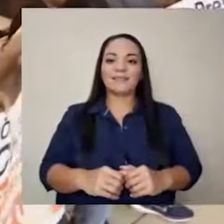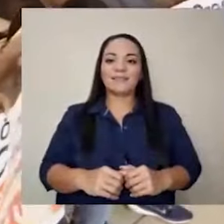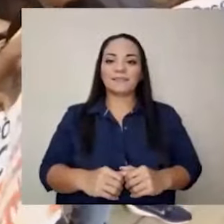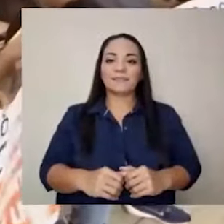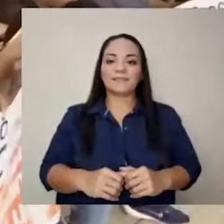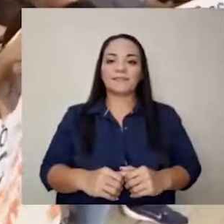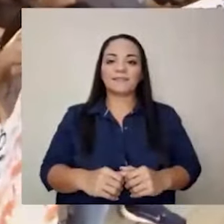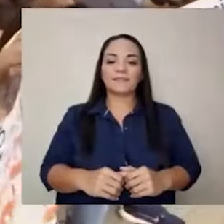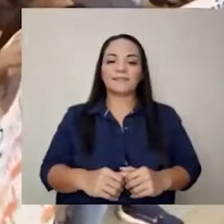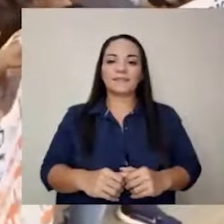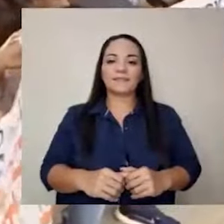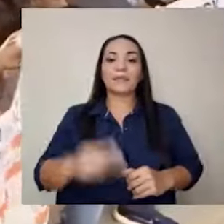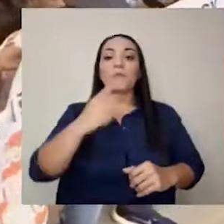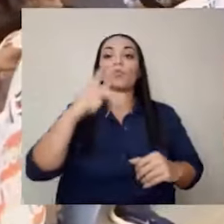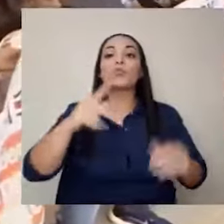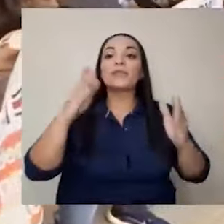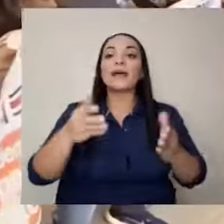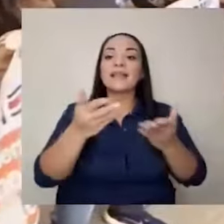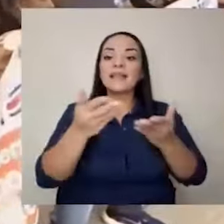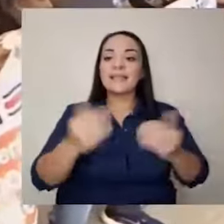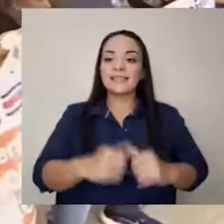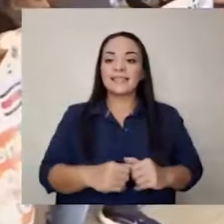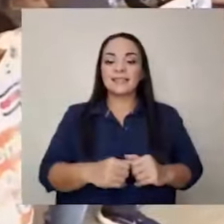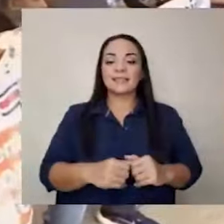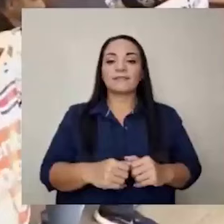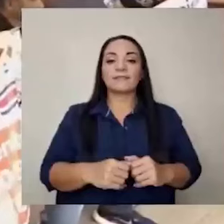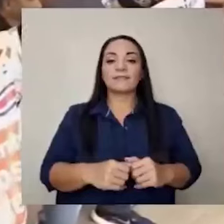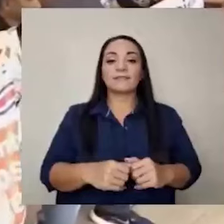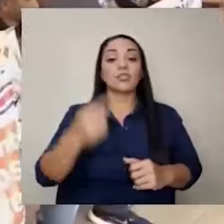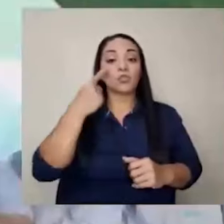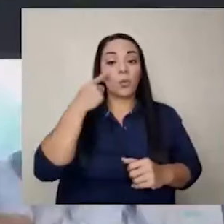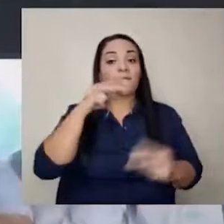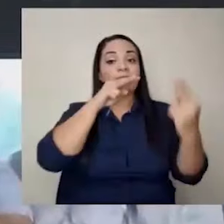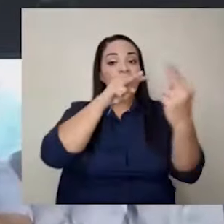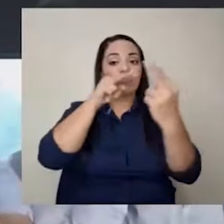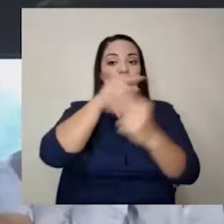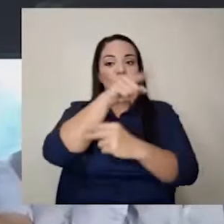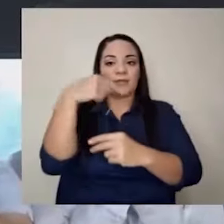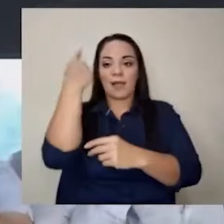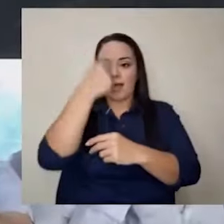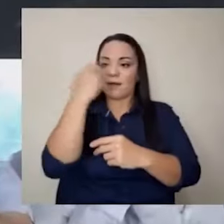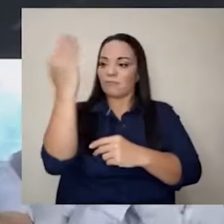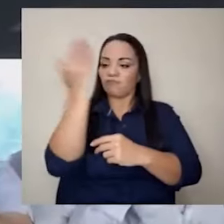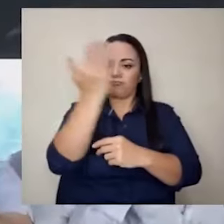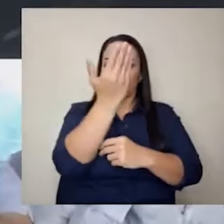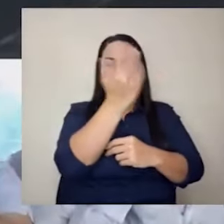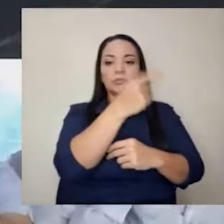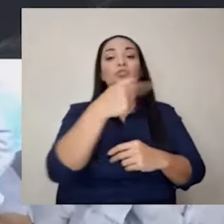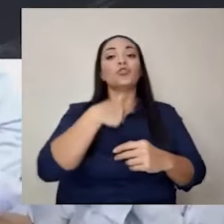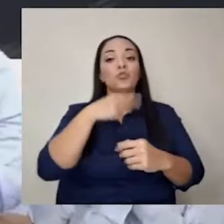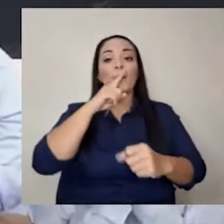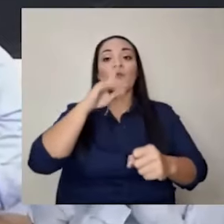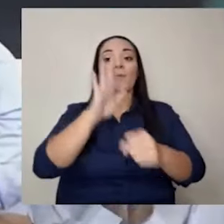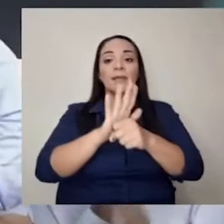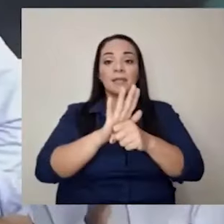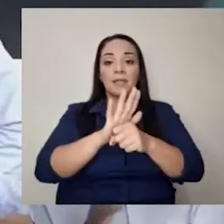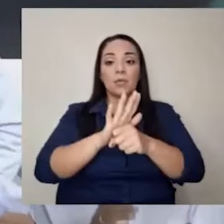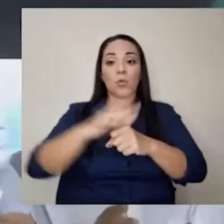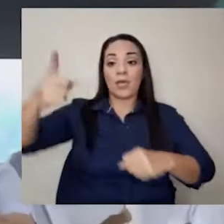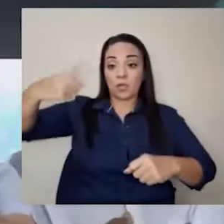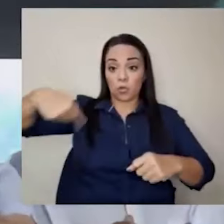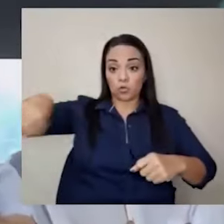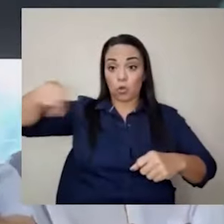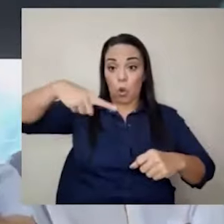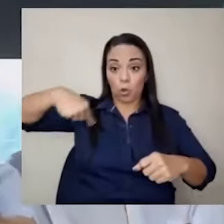Porteños, yo los he visto a la cara, les he prometido que nosotros los de aquí